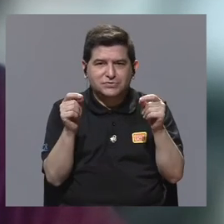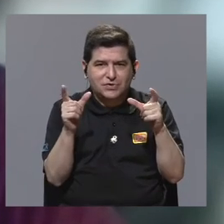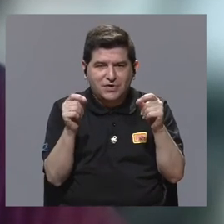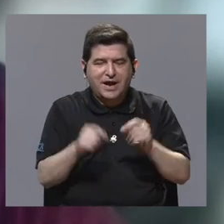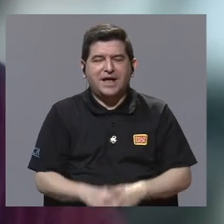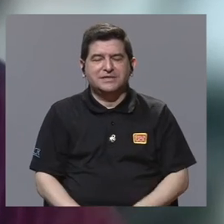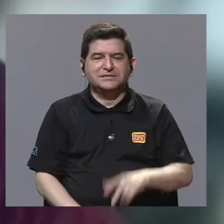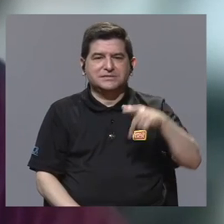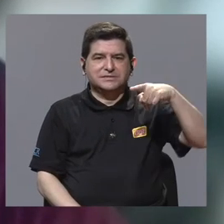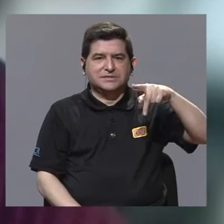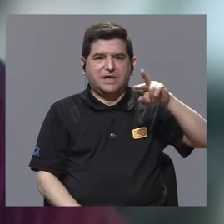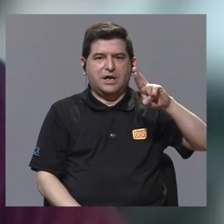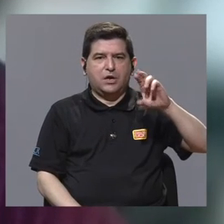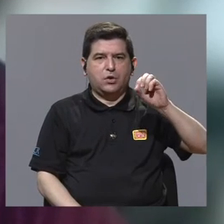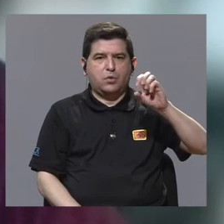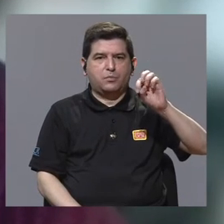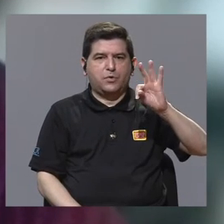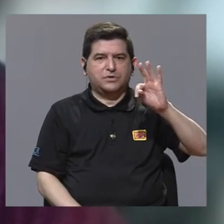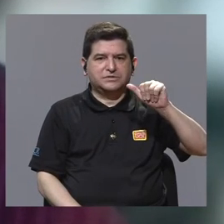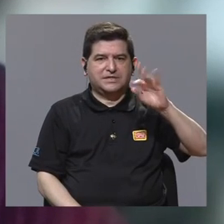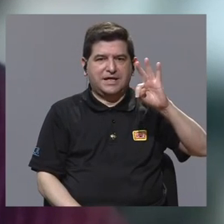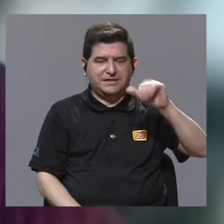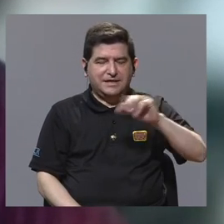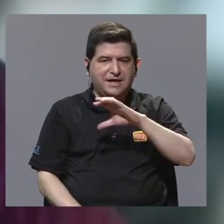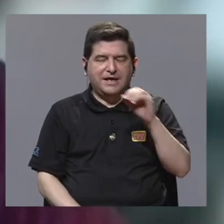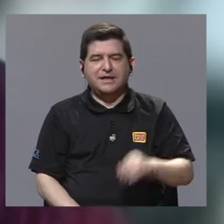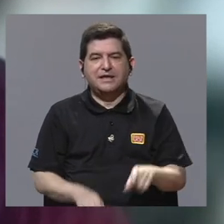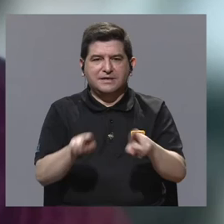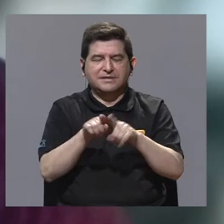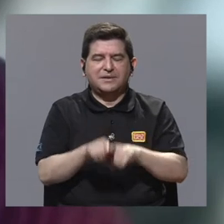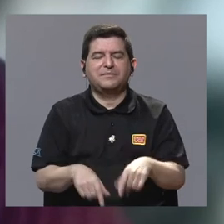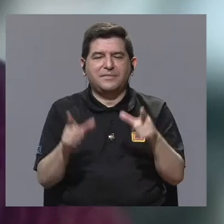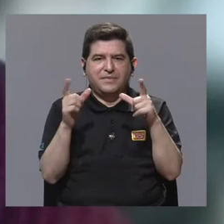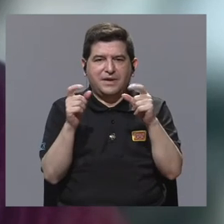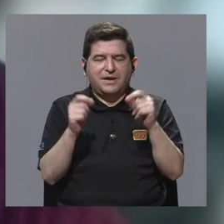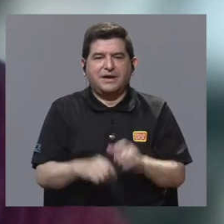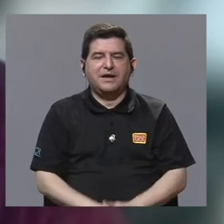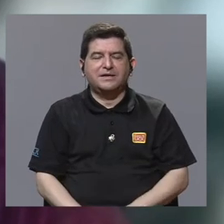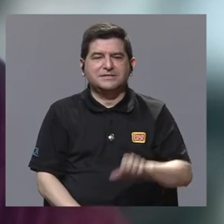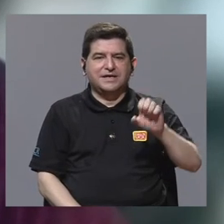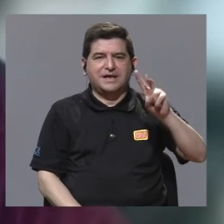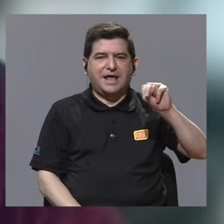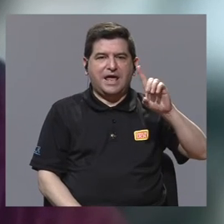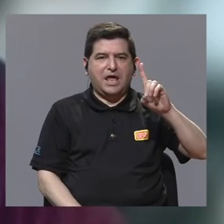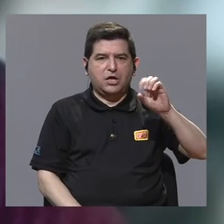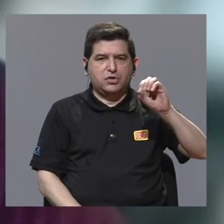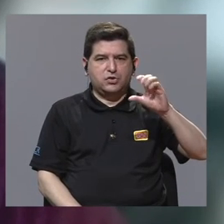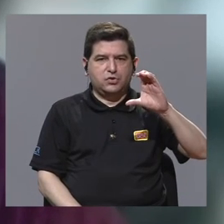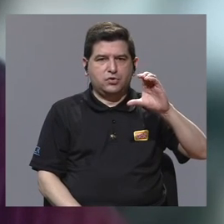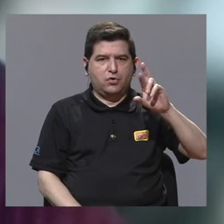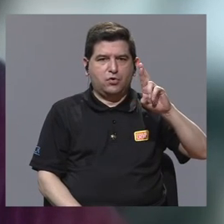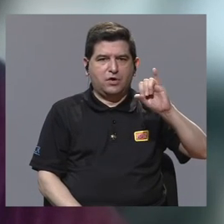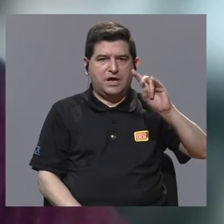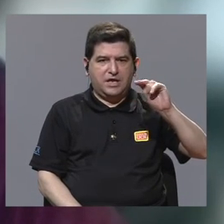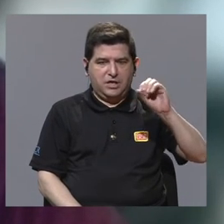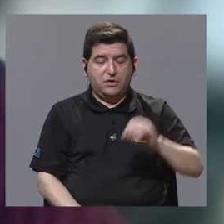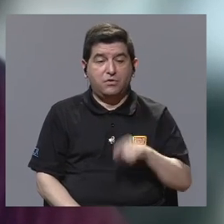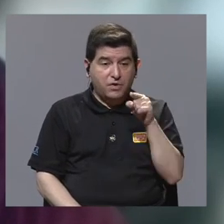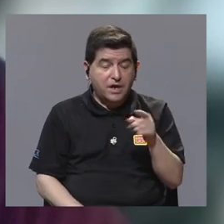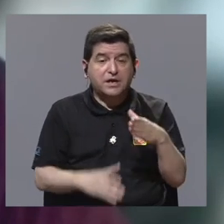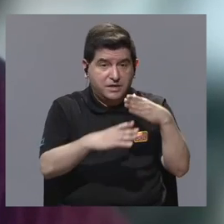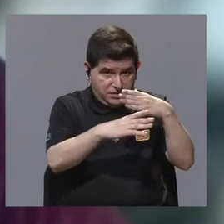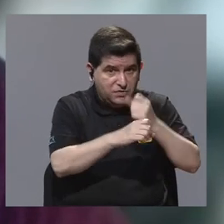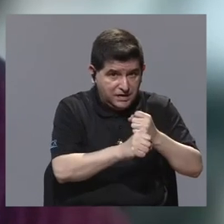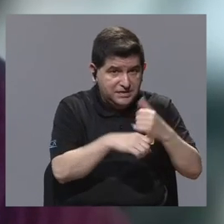de próstata. Entonces, desde ese punto de vista, el objetivo sería generar estos radiofármacos